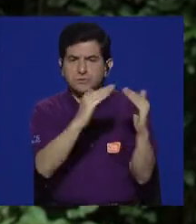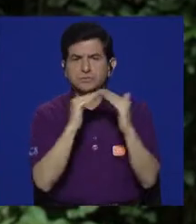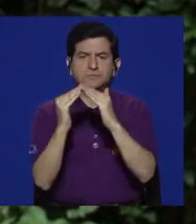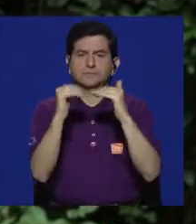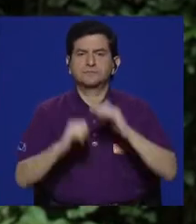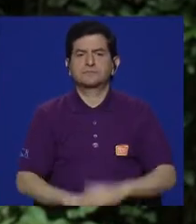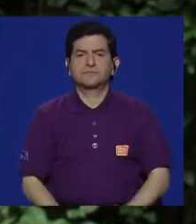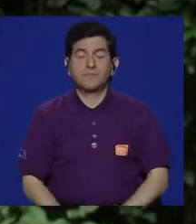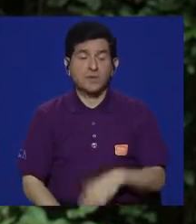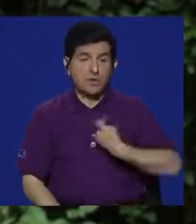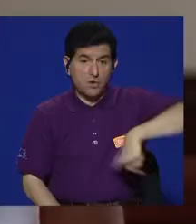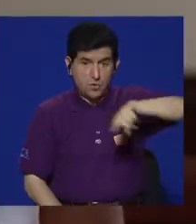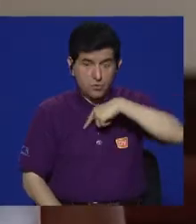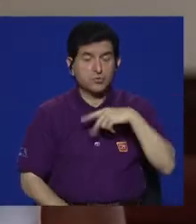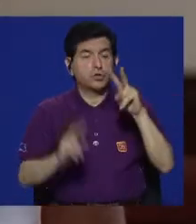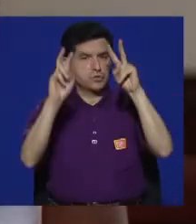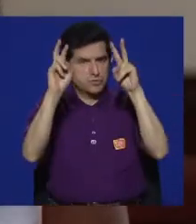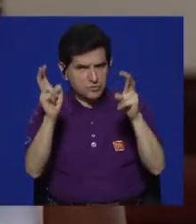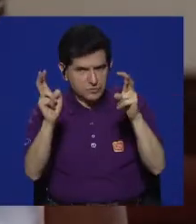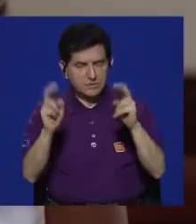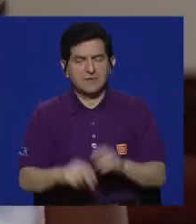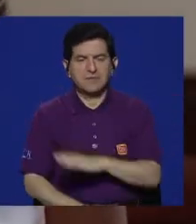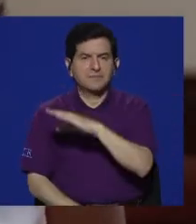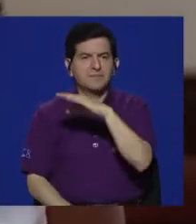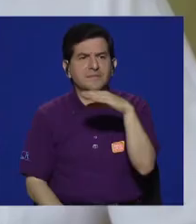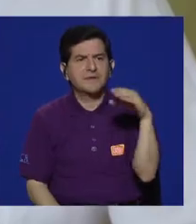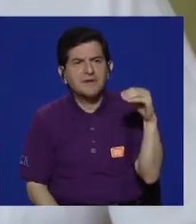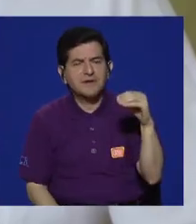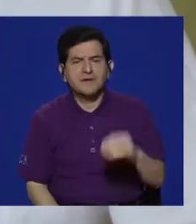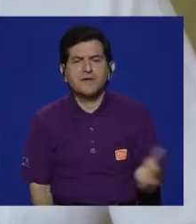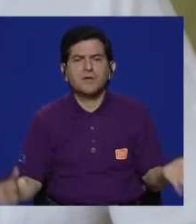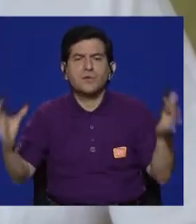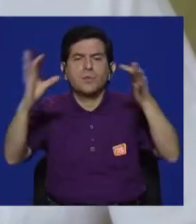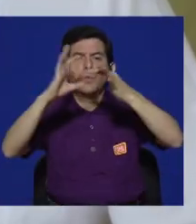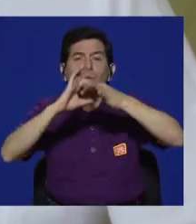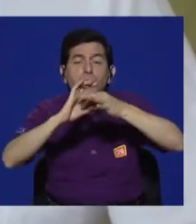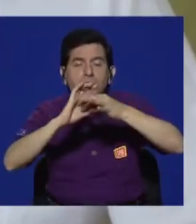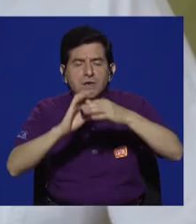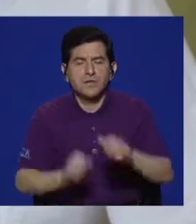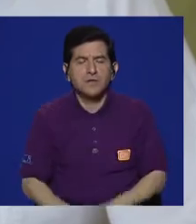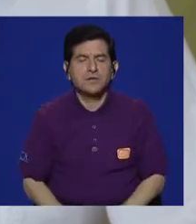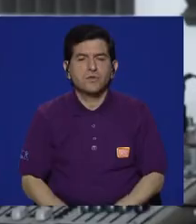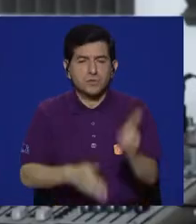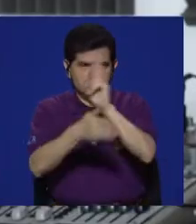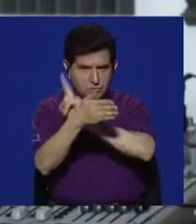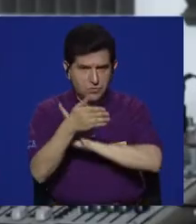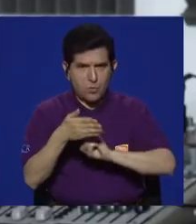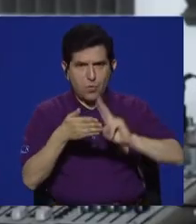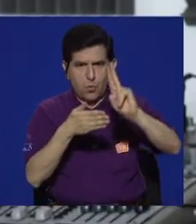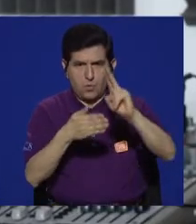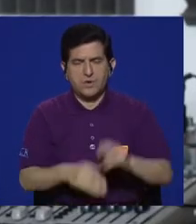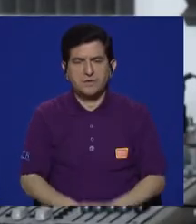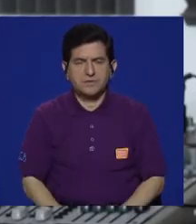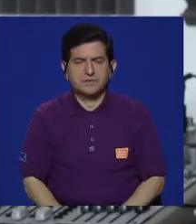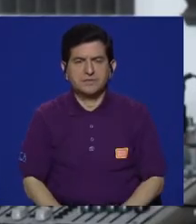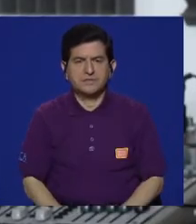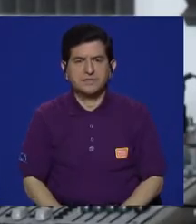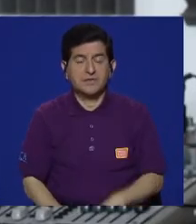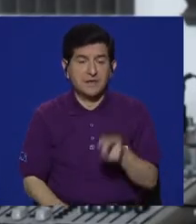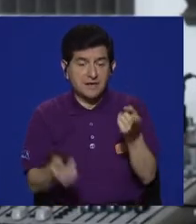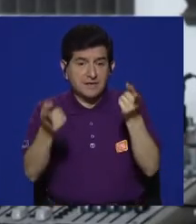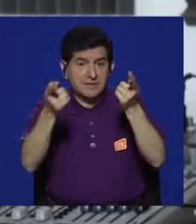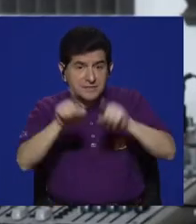cada comunidad. Así fue como llegamos al tema y también en vinculación con la Universidad de